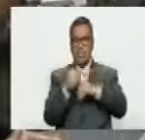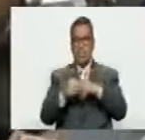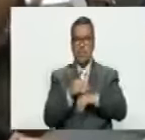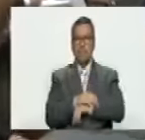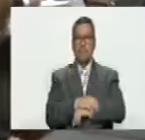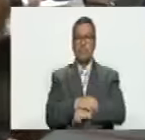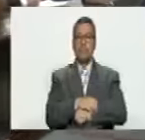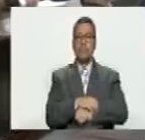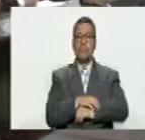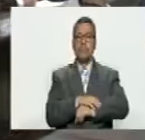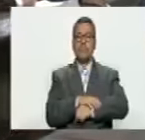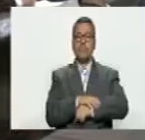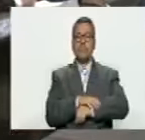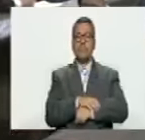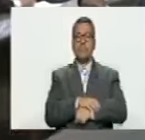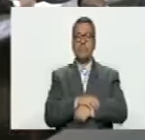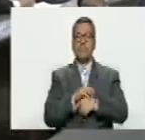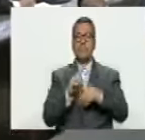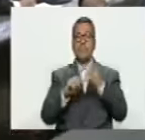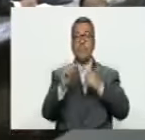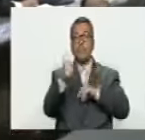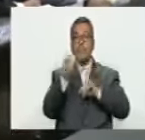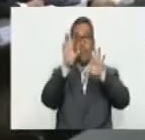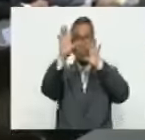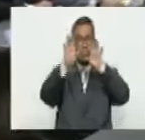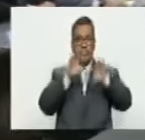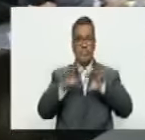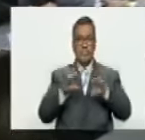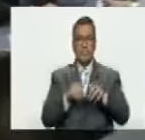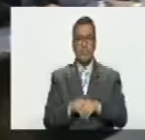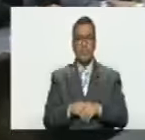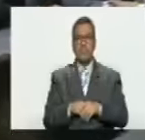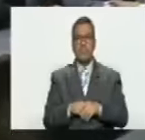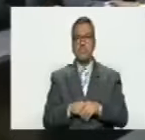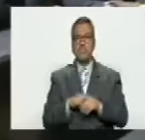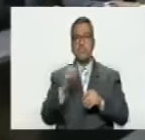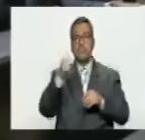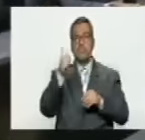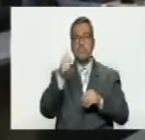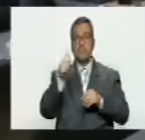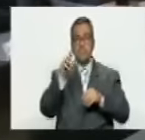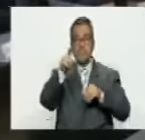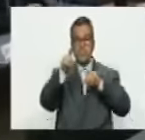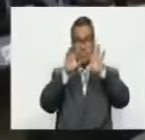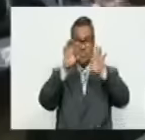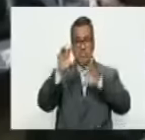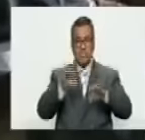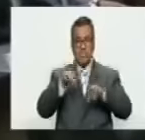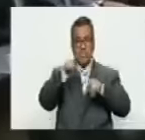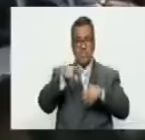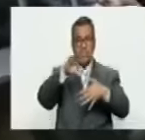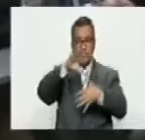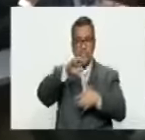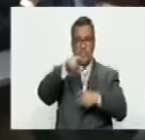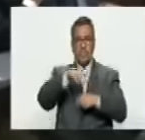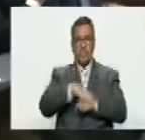cuando diez naciones diez naciones de este continente